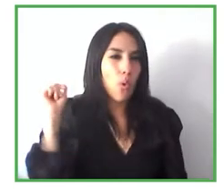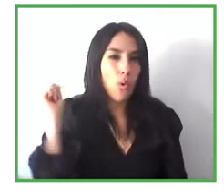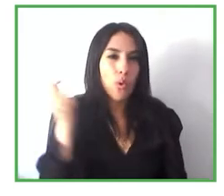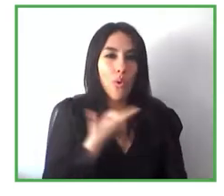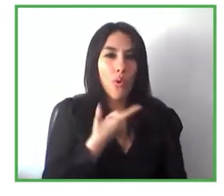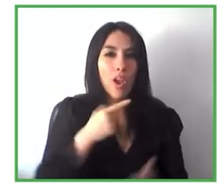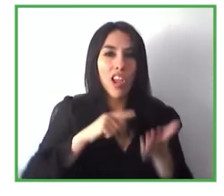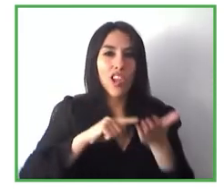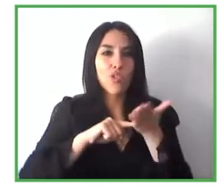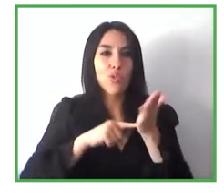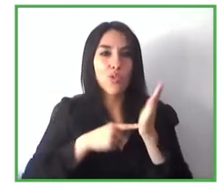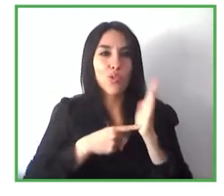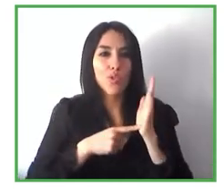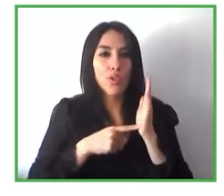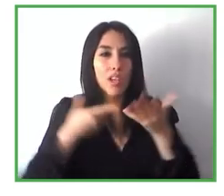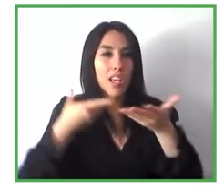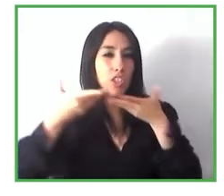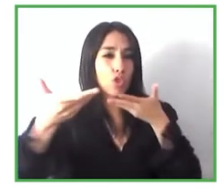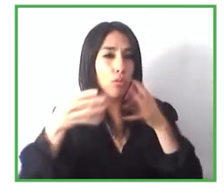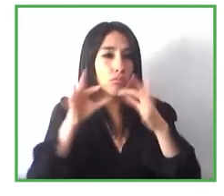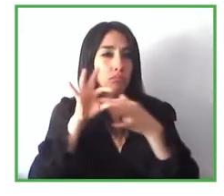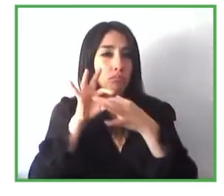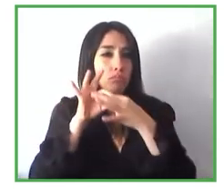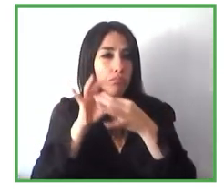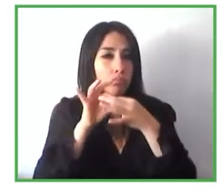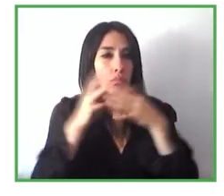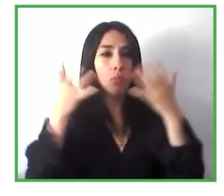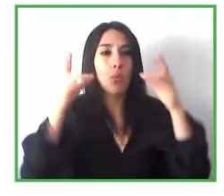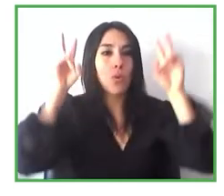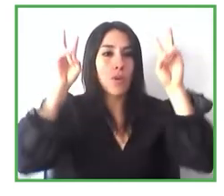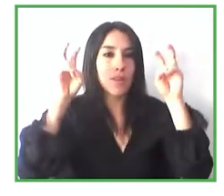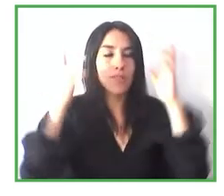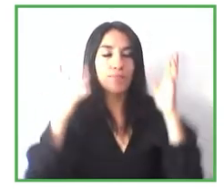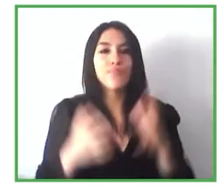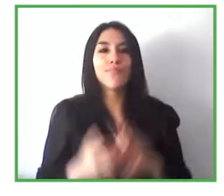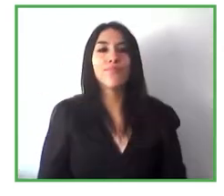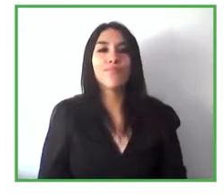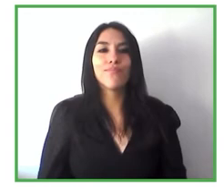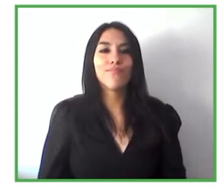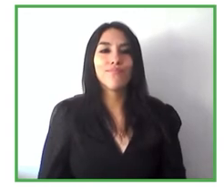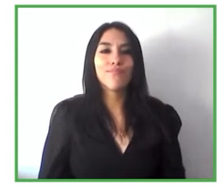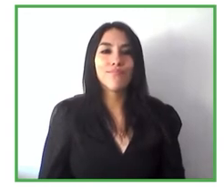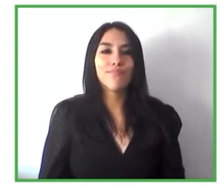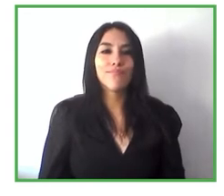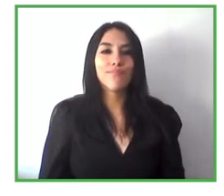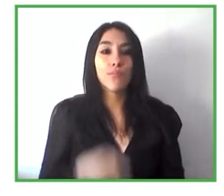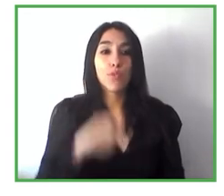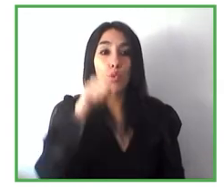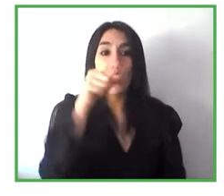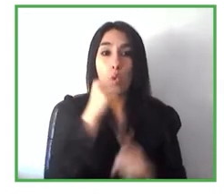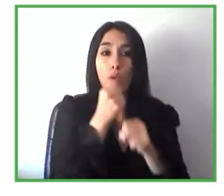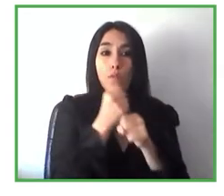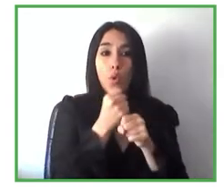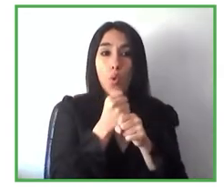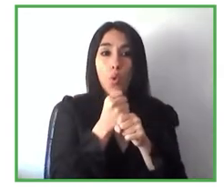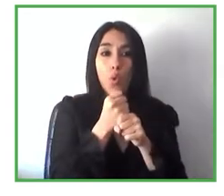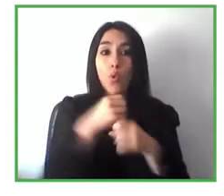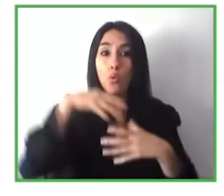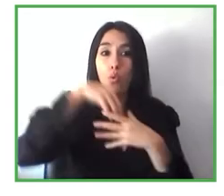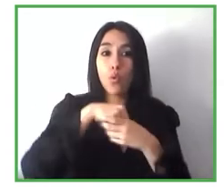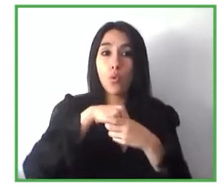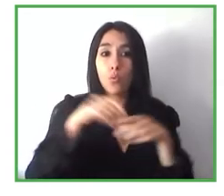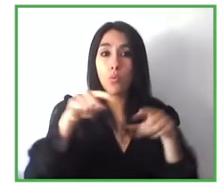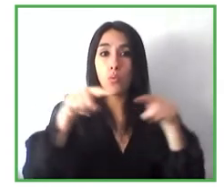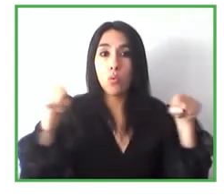con las implantaciones que estáis que estáis llevando a cabo en ámbito interiores quería saber qué tipo de